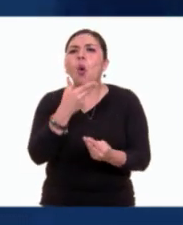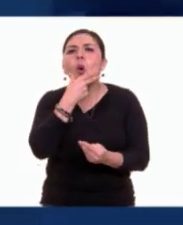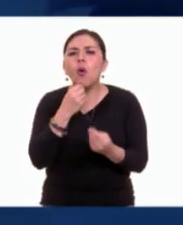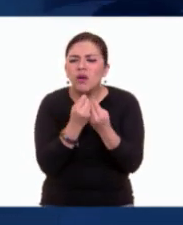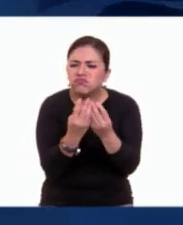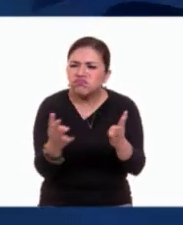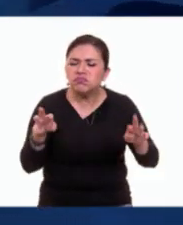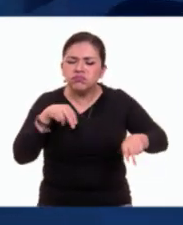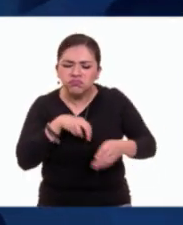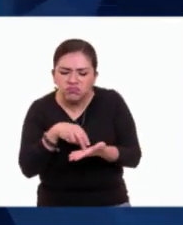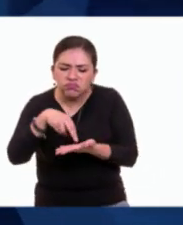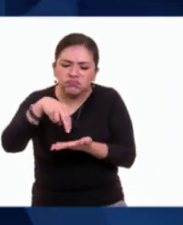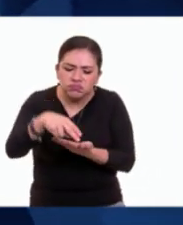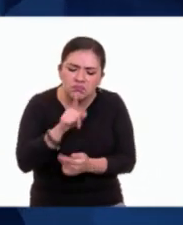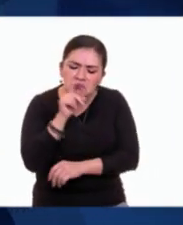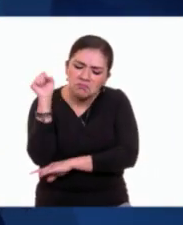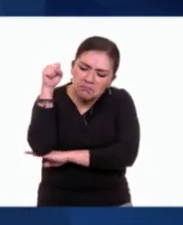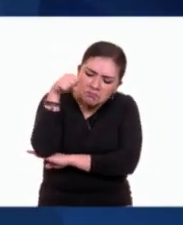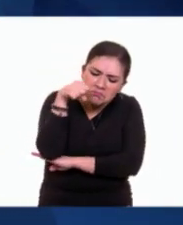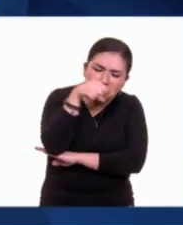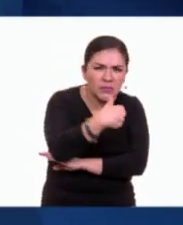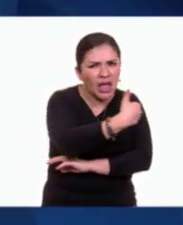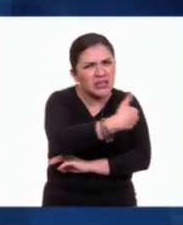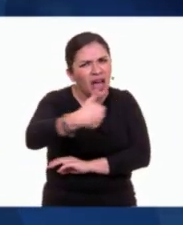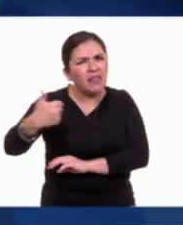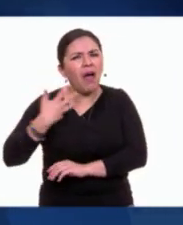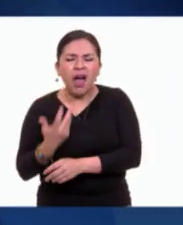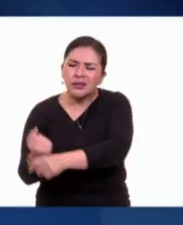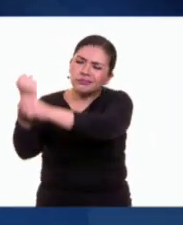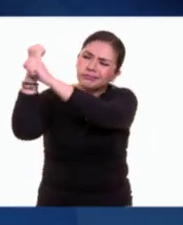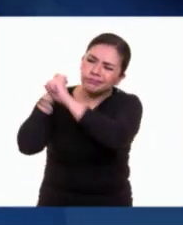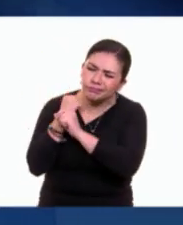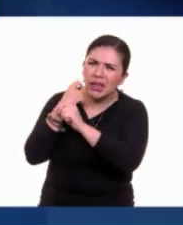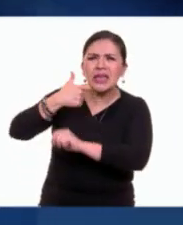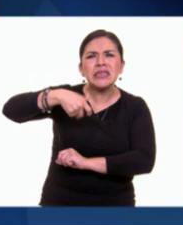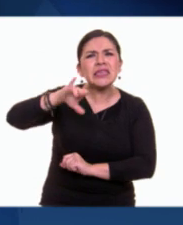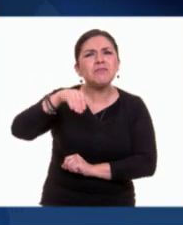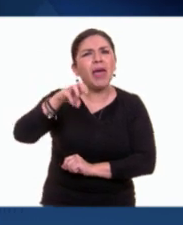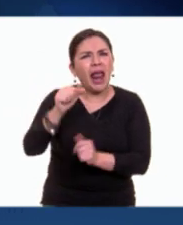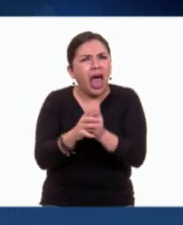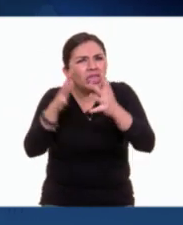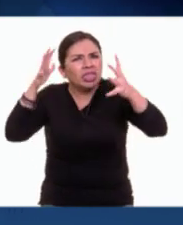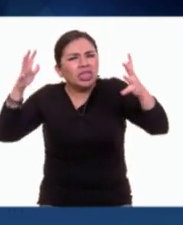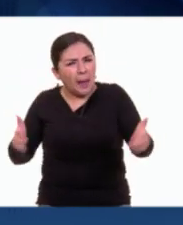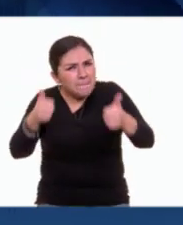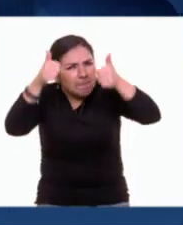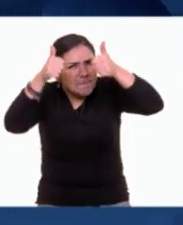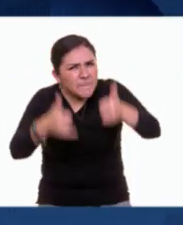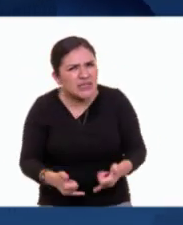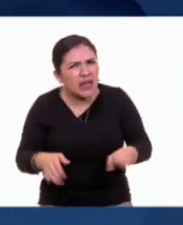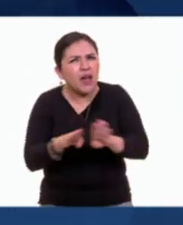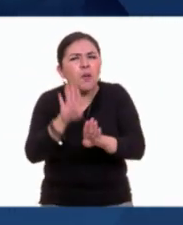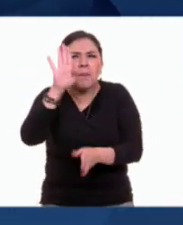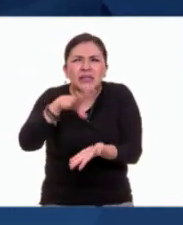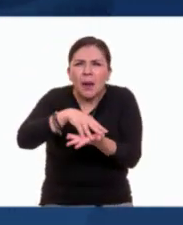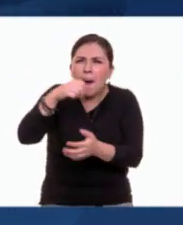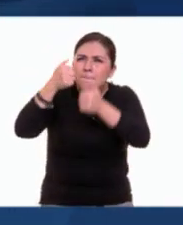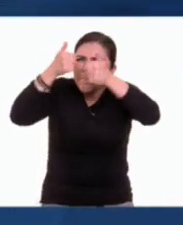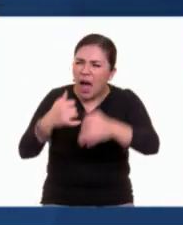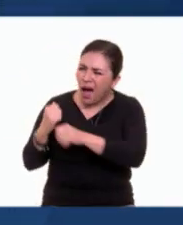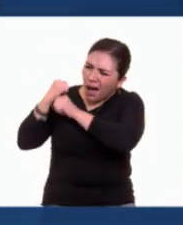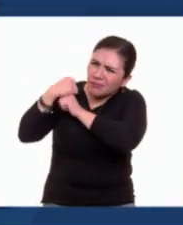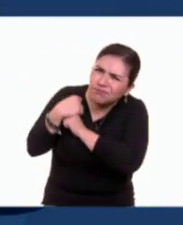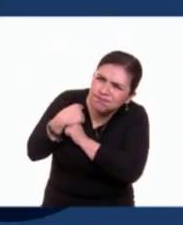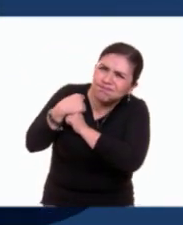encorvados. Llevaba cada cual, a cuestas, una quimera enorme, tan pesada como un saco de harina o de